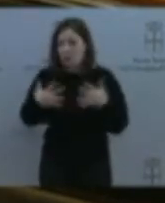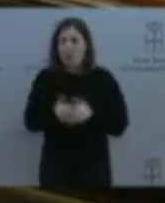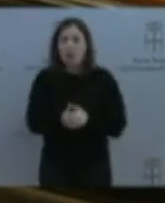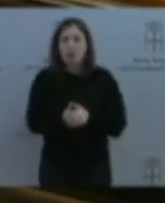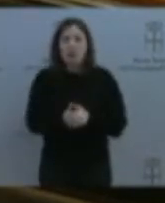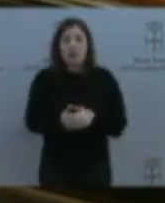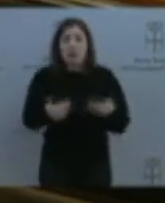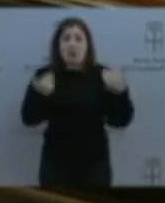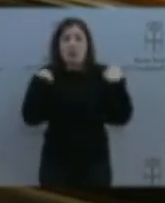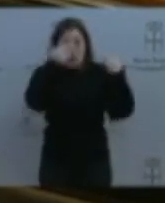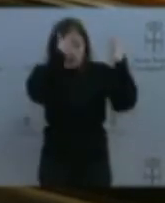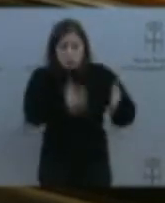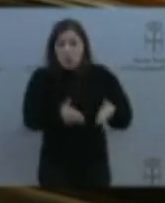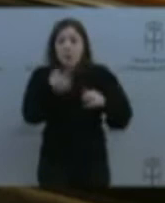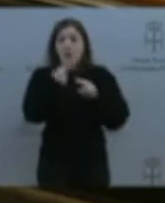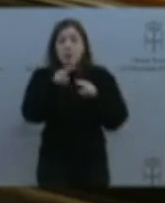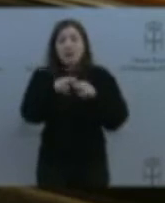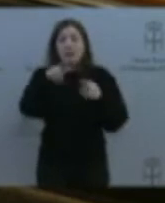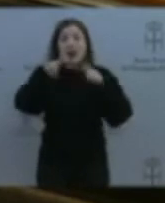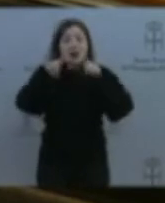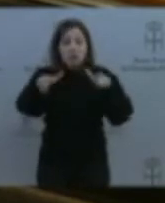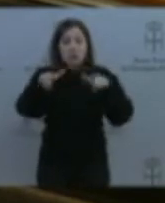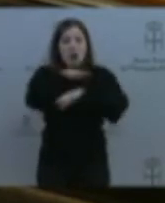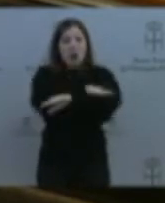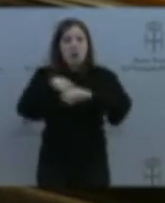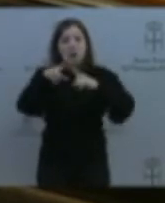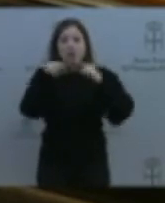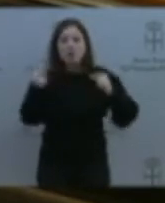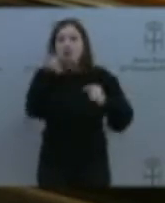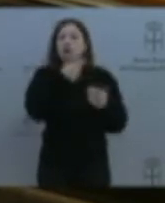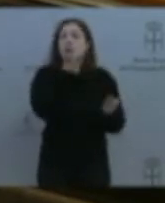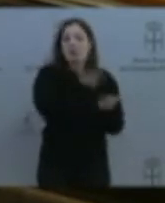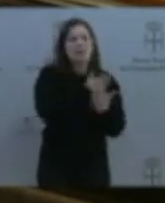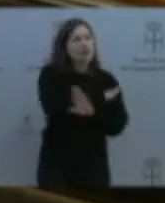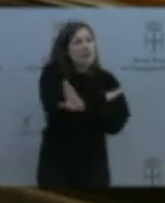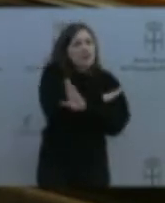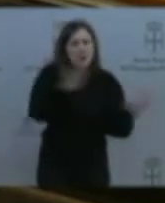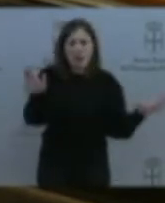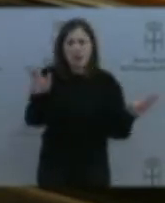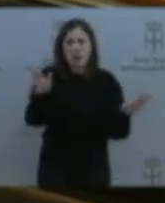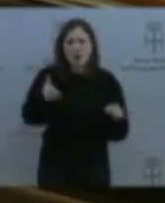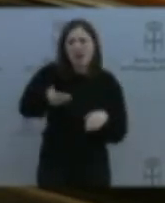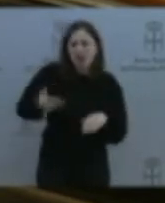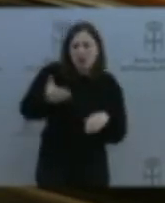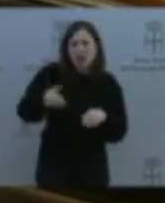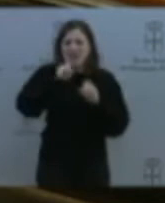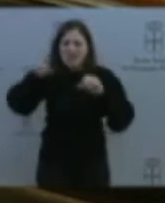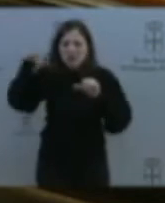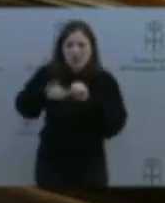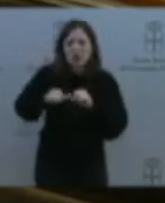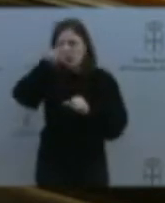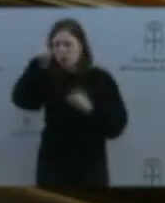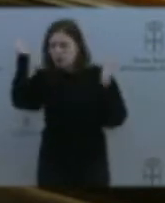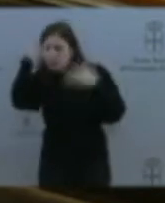de Asturias, pedimos, sí, que ponga fin al desprecio histórico, la falta de respeto, la discriminación y el maltrato institucional